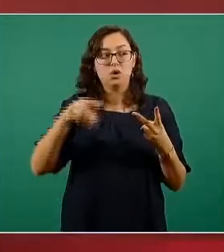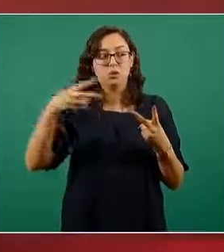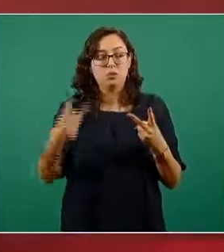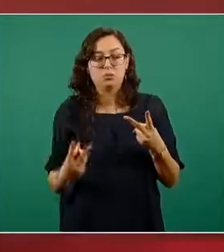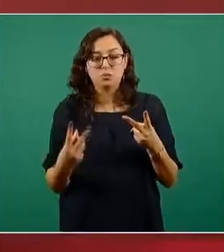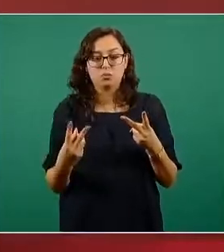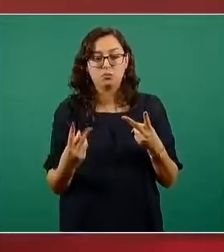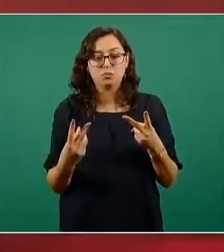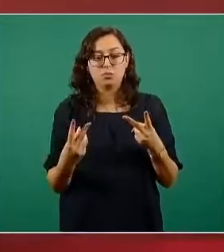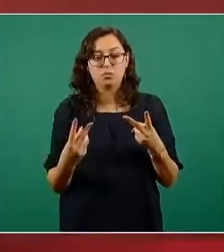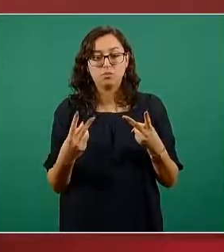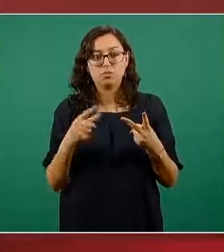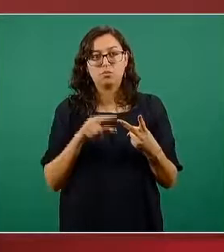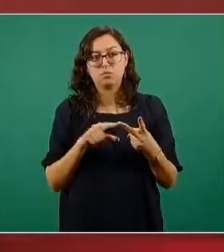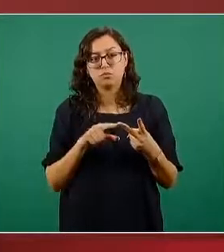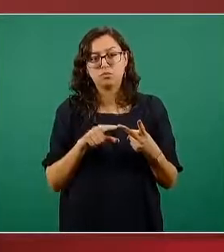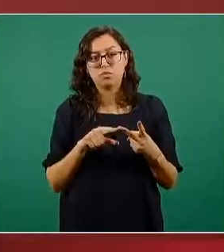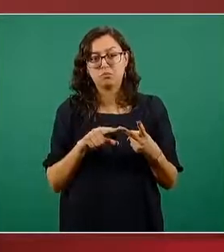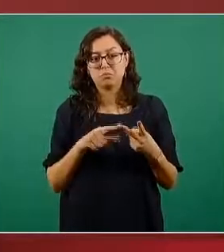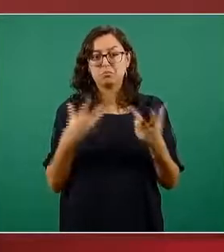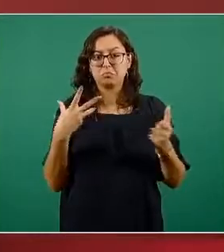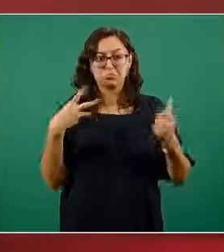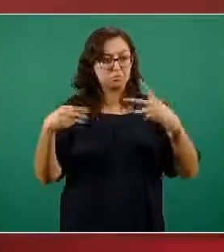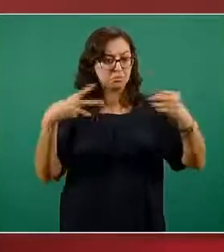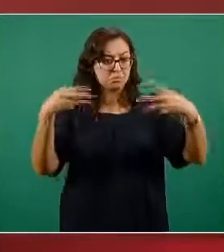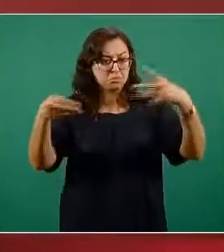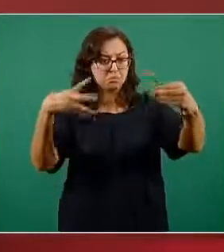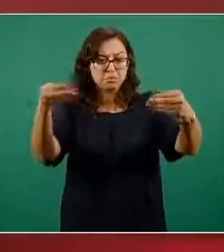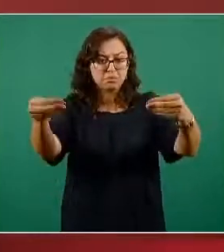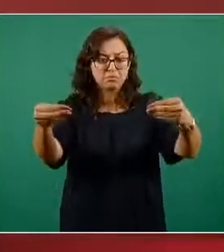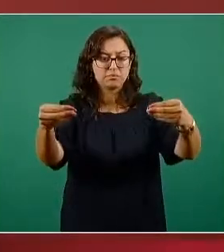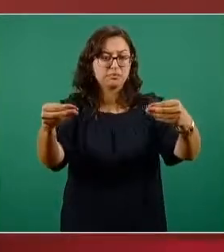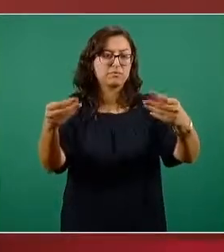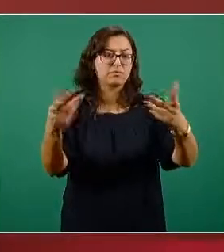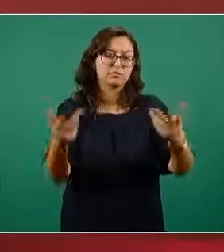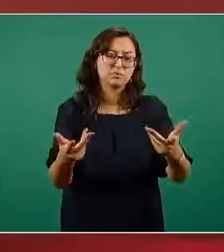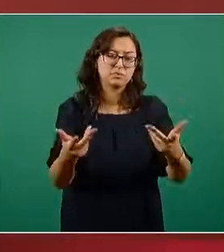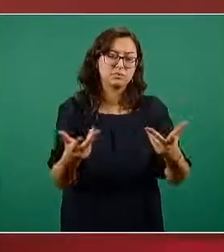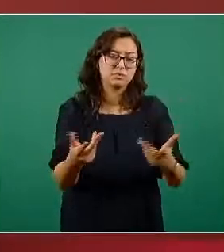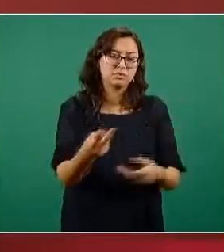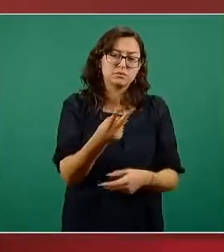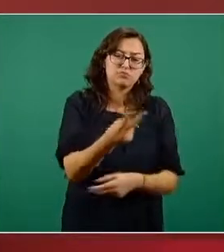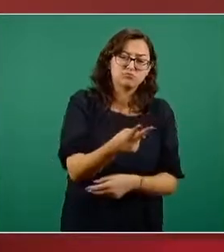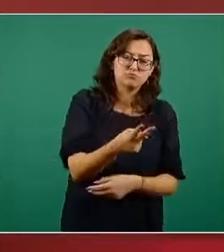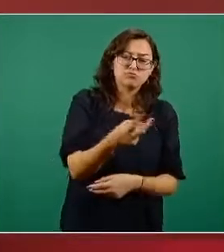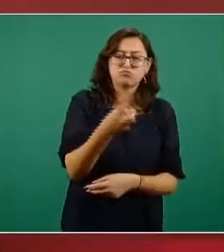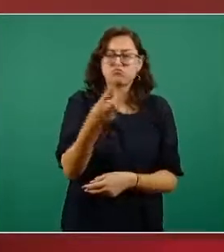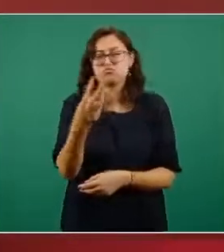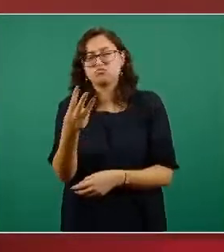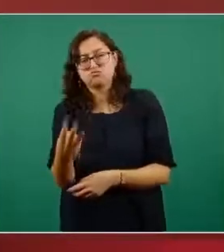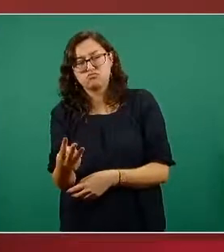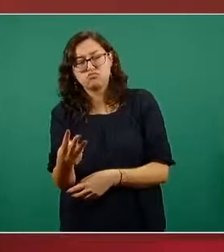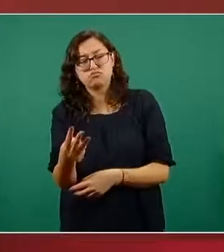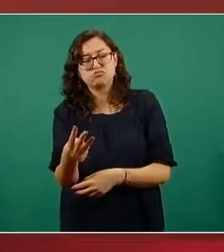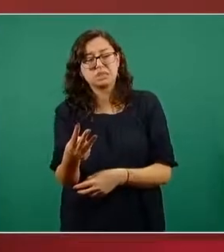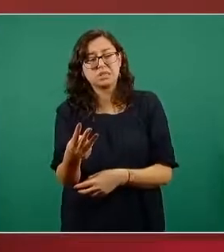estimado un número básico de reproducción entre 2 3 y algunas estimaciones